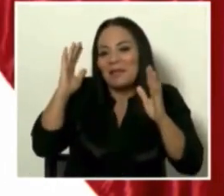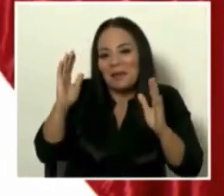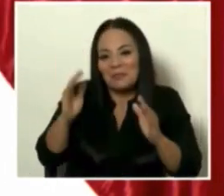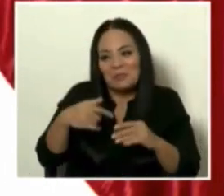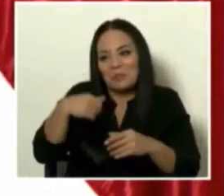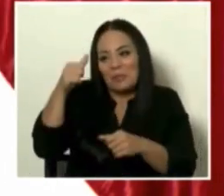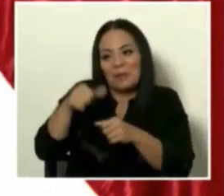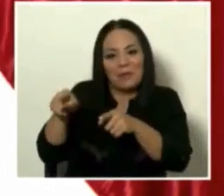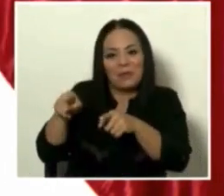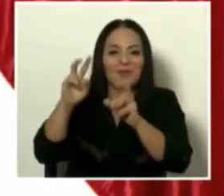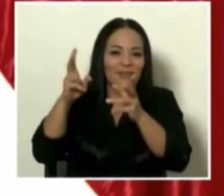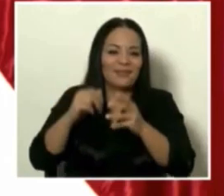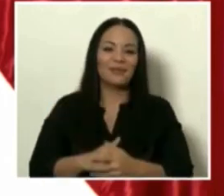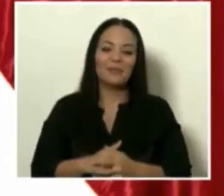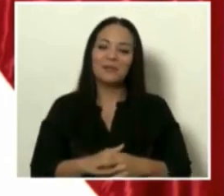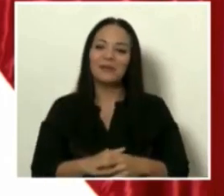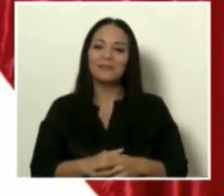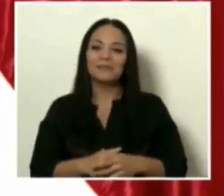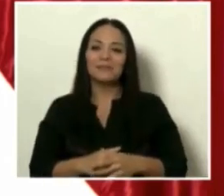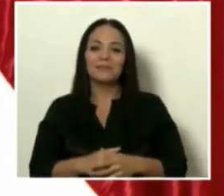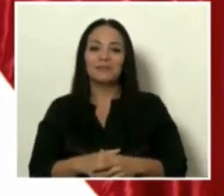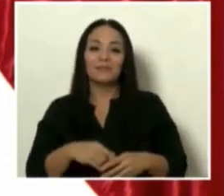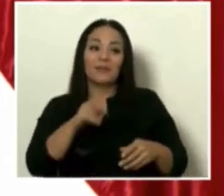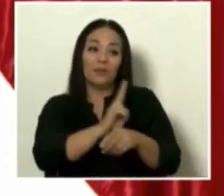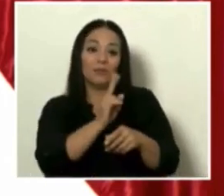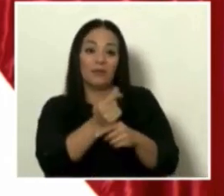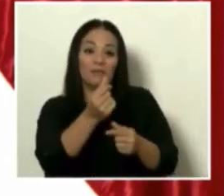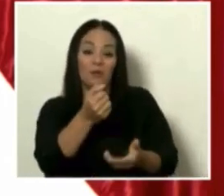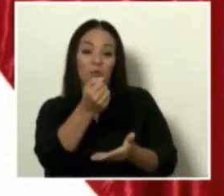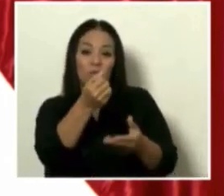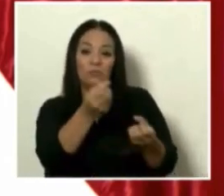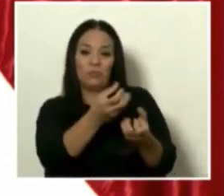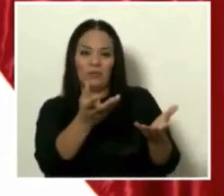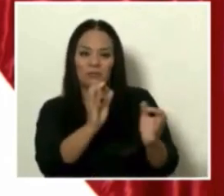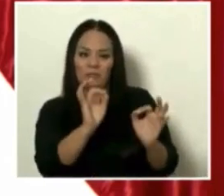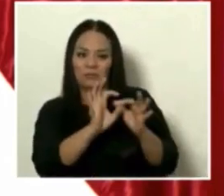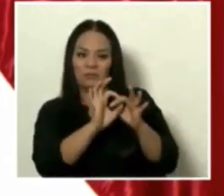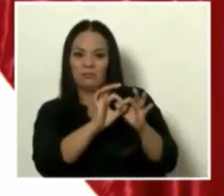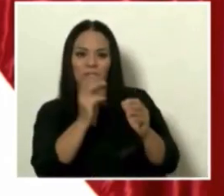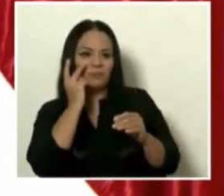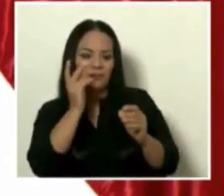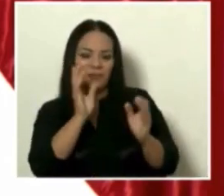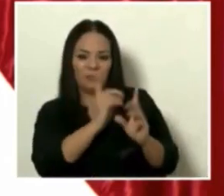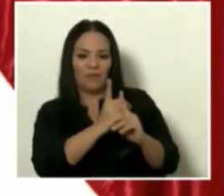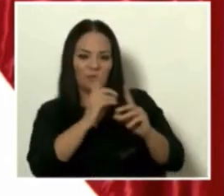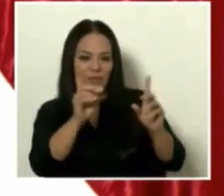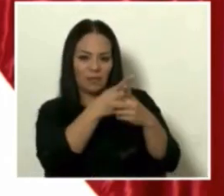de eso. De eso, es usar recursos públicos que no tienen que ver con la defensa de la democracia.